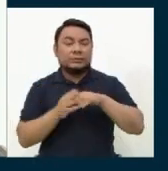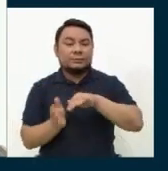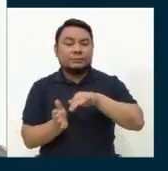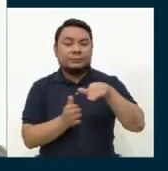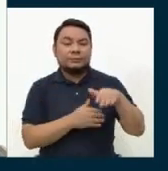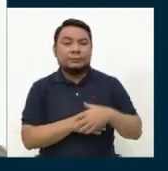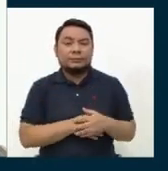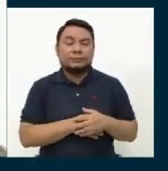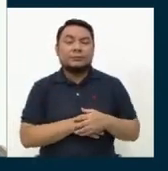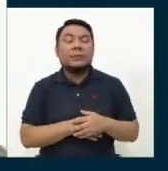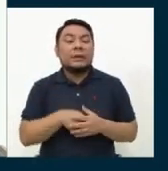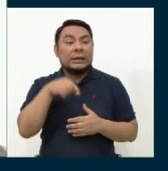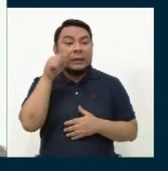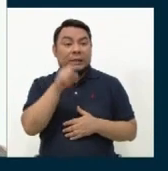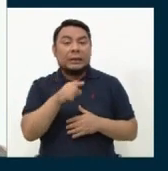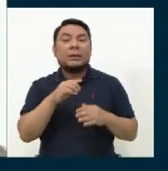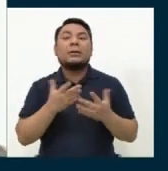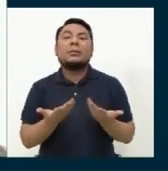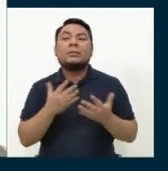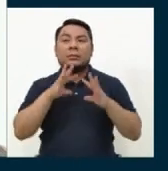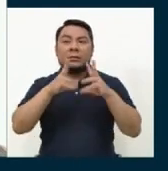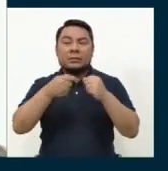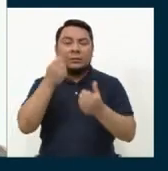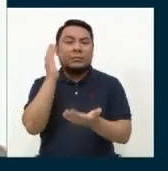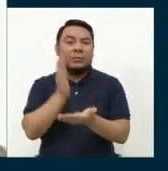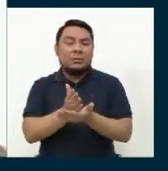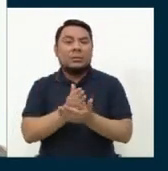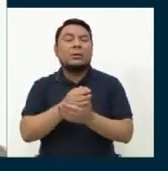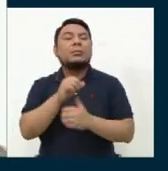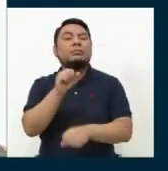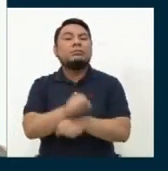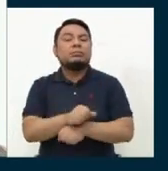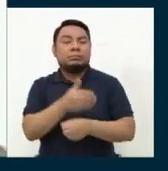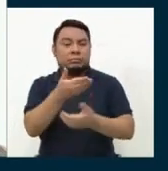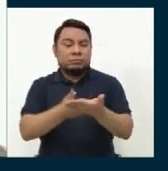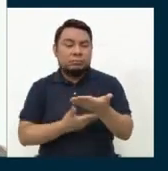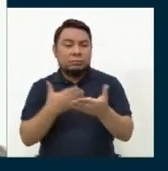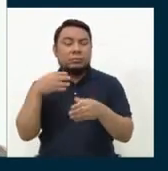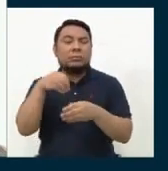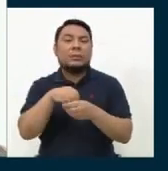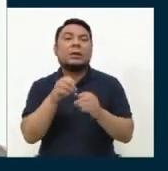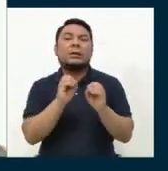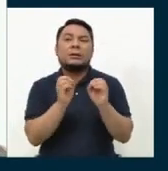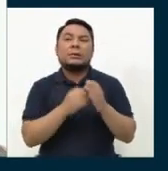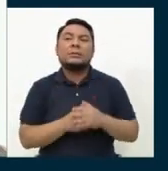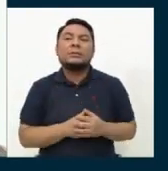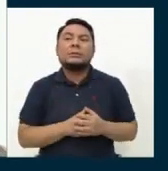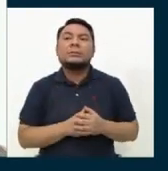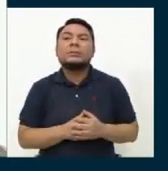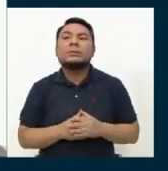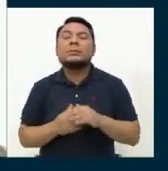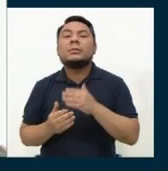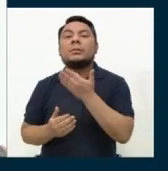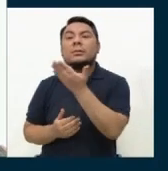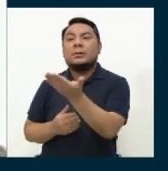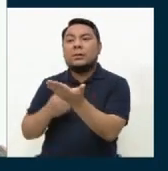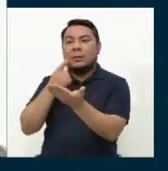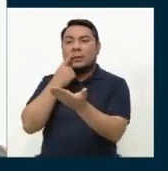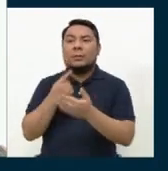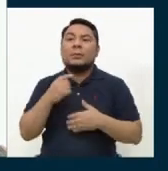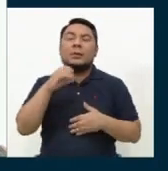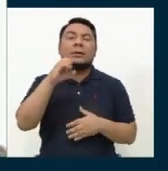El candidato no registra sentencias en la hoja de vida presentada ante el Jurado Nacional de Elecciones. Y el candidato